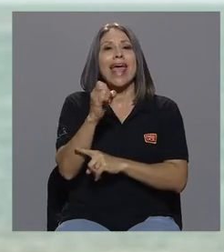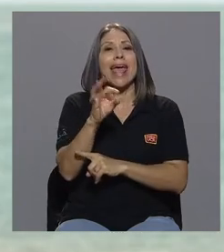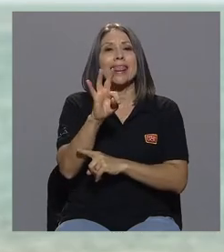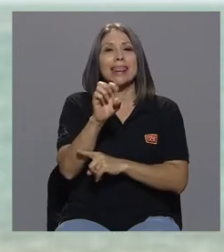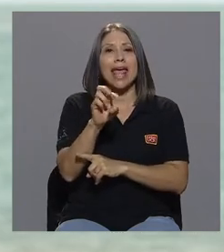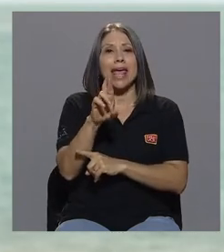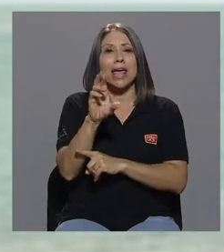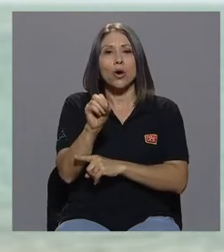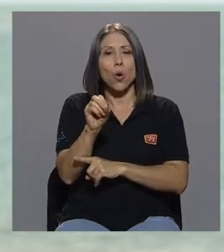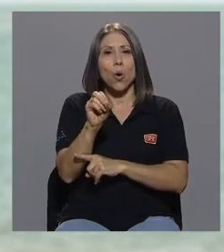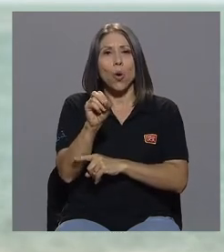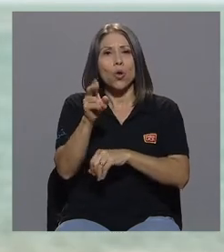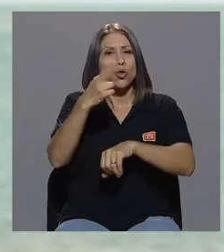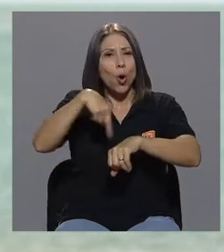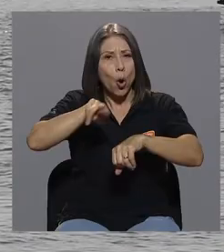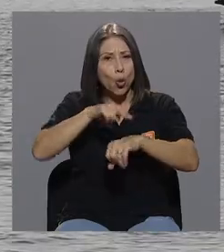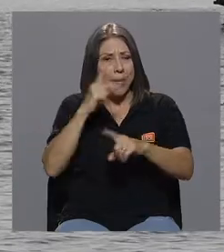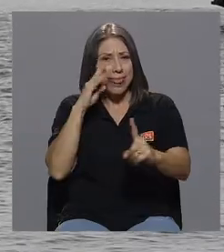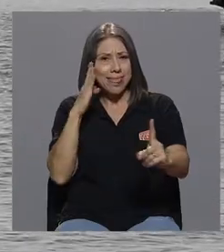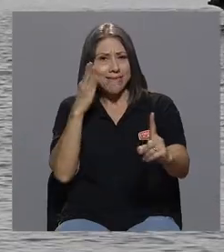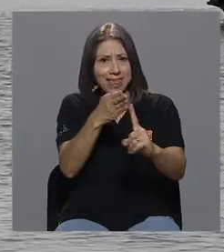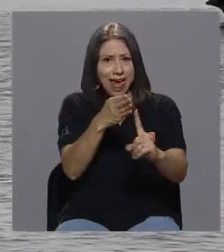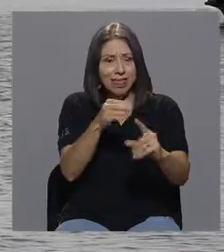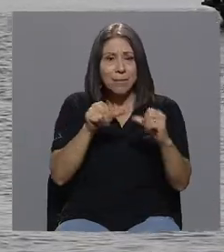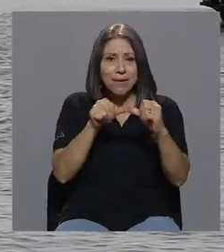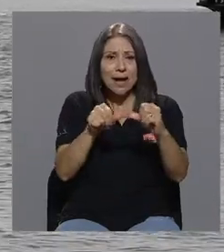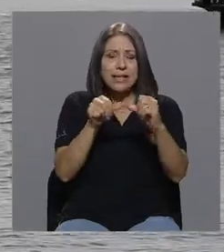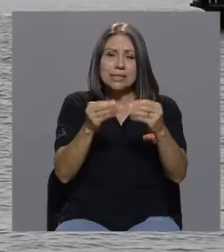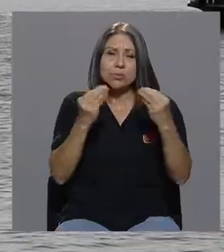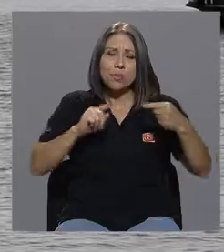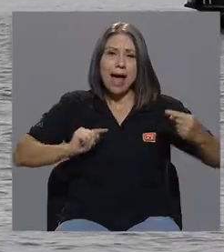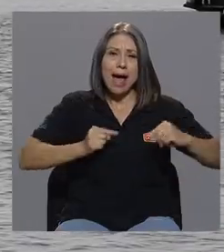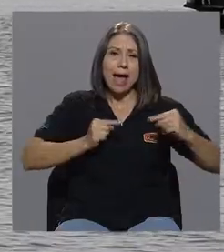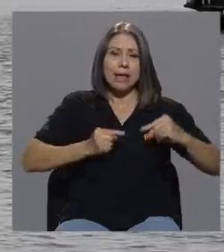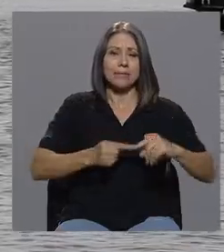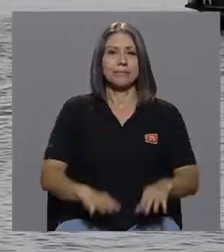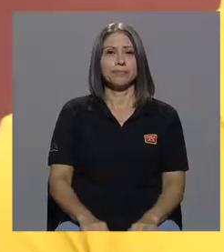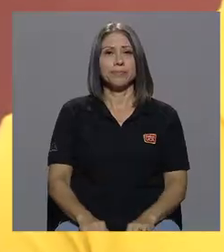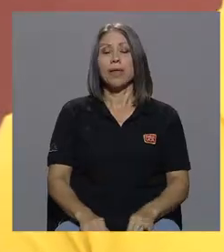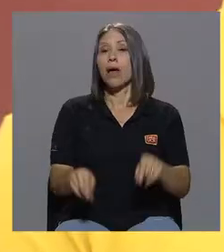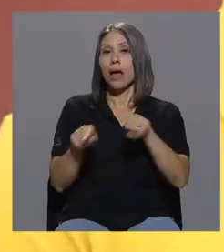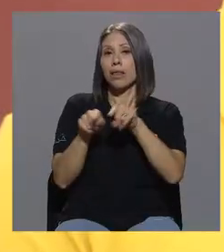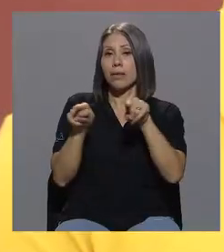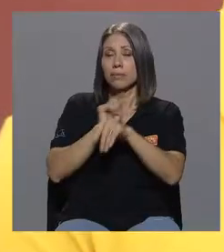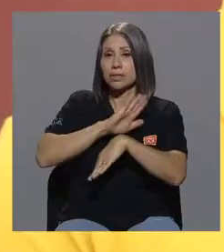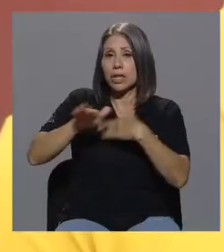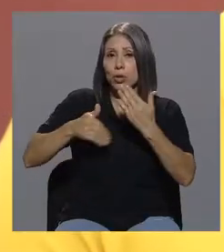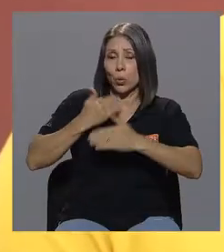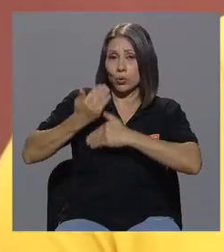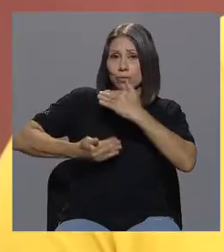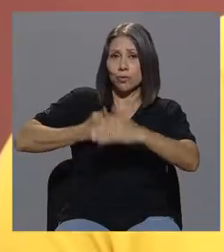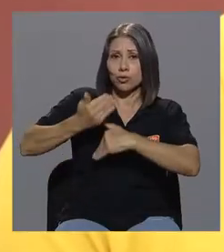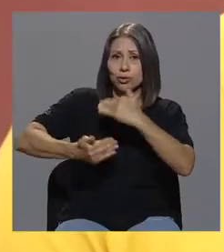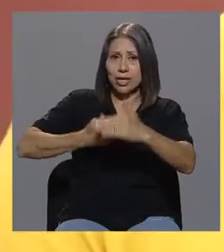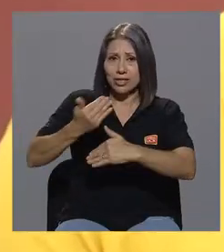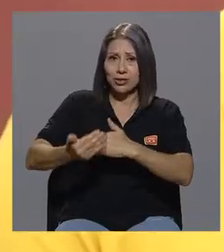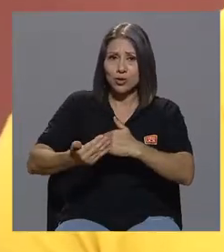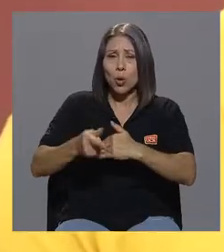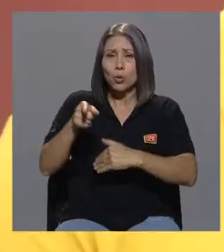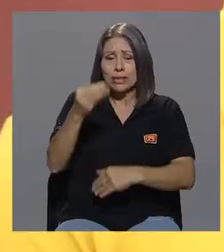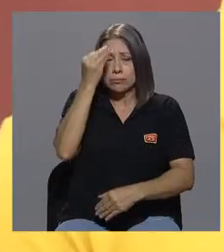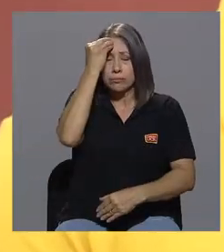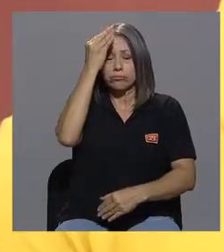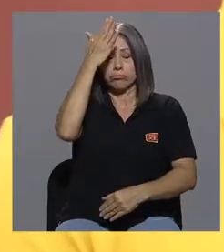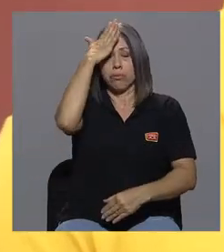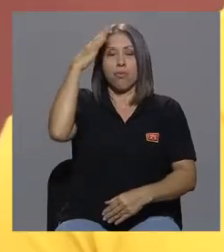prevalece, es bastante doloroso. Además, en todo ese proceso pasa traumas muy fuertes